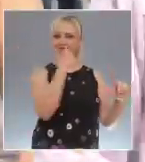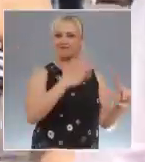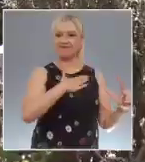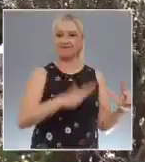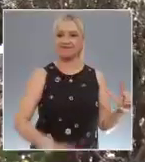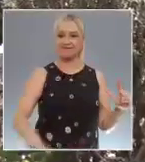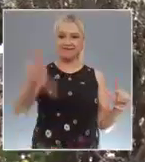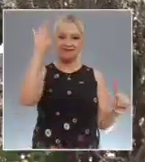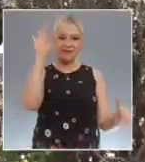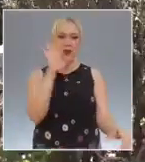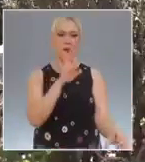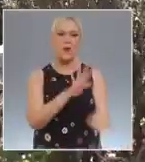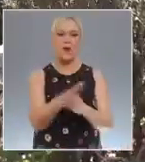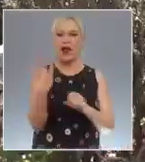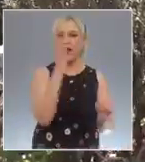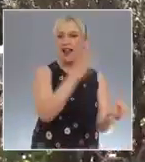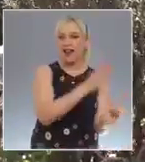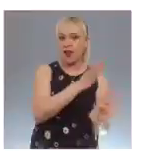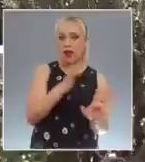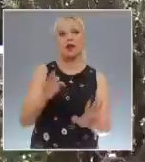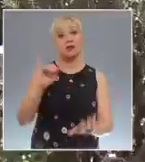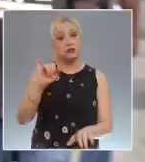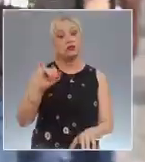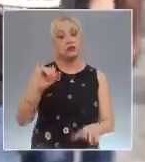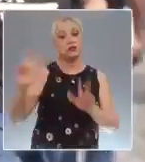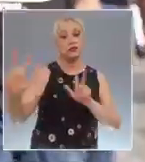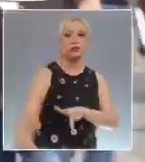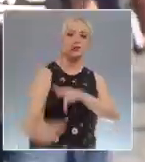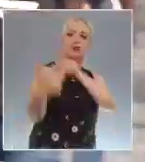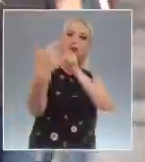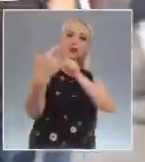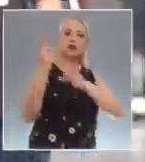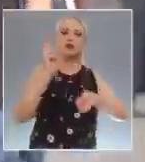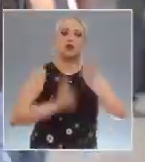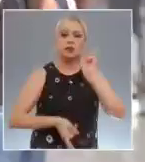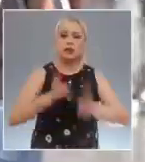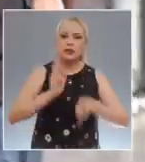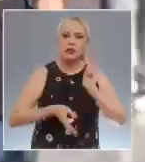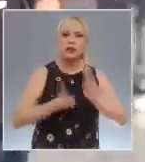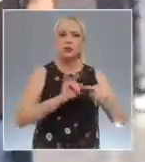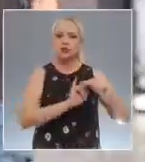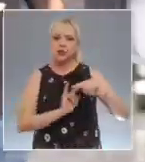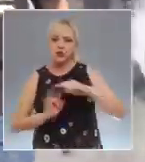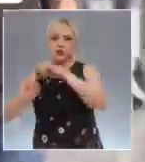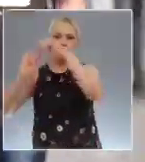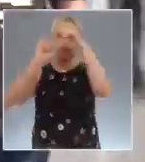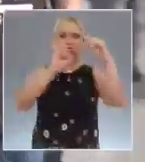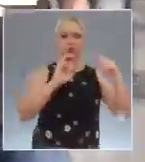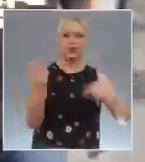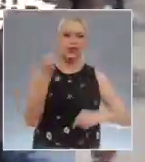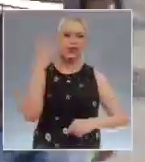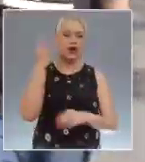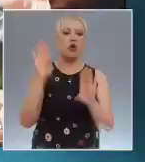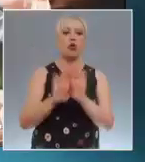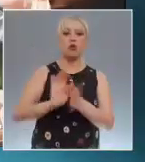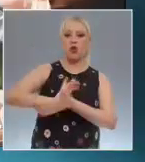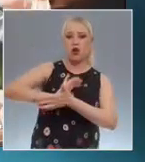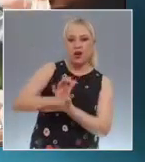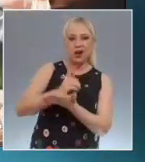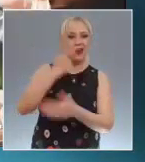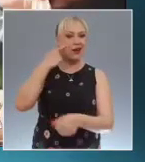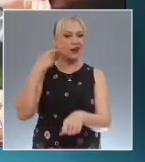Convenciones Intramericanas contra el Racismo y la Discriminación en relación con la libertad de expresión.